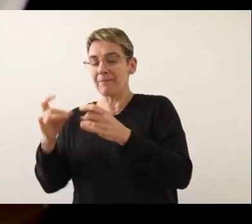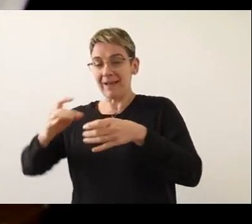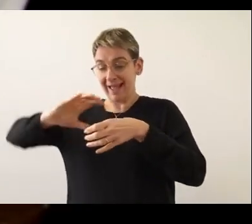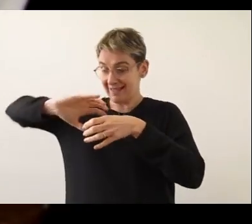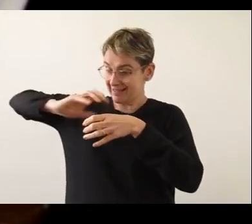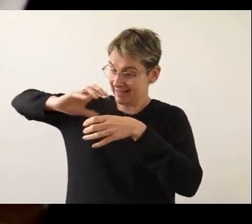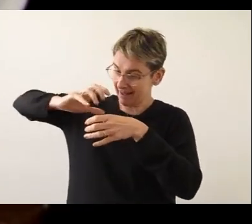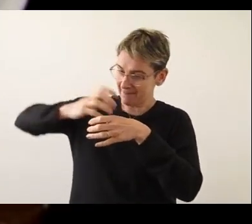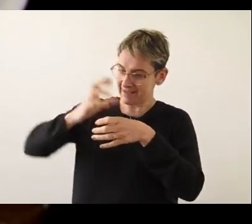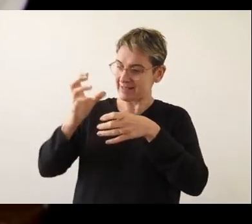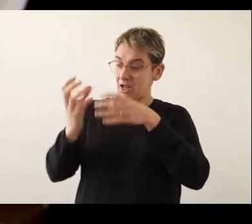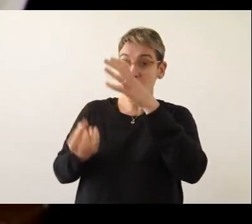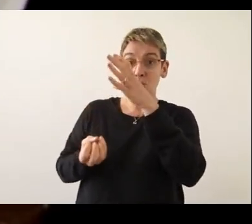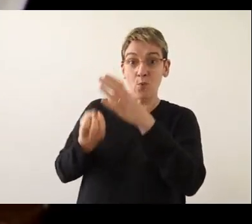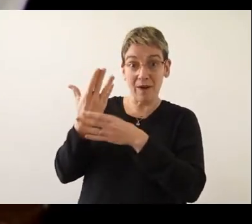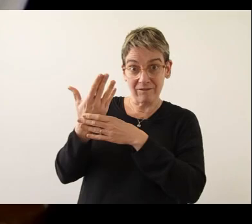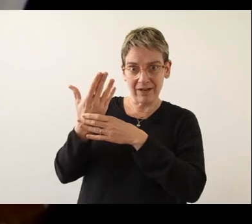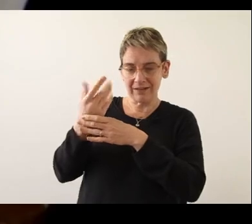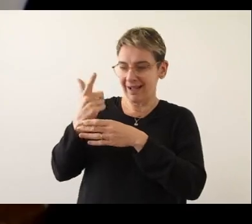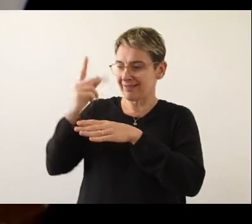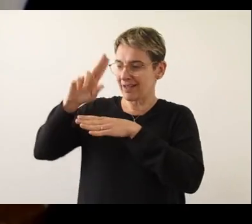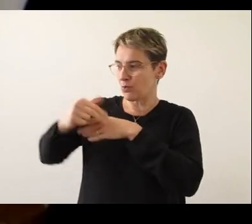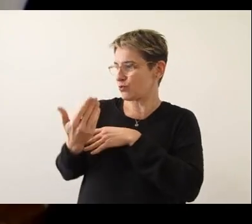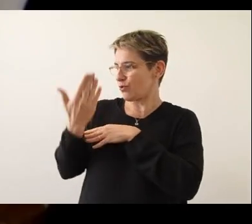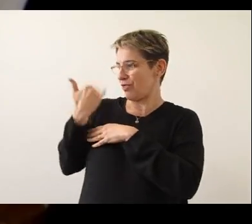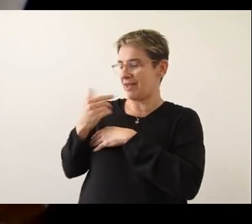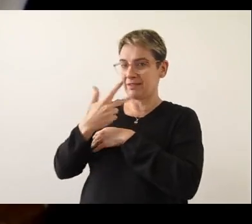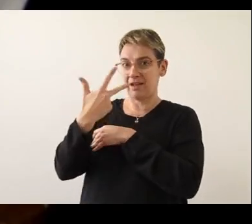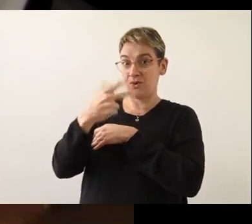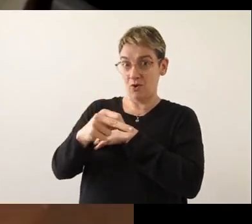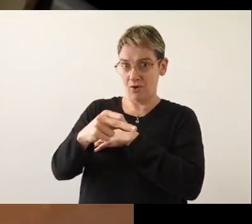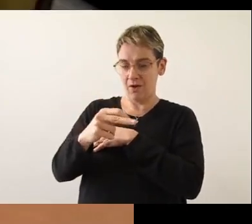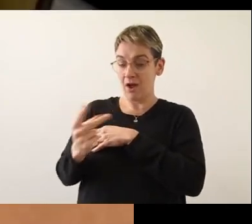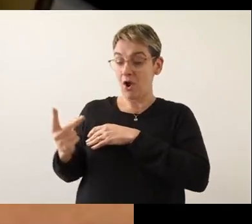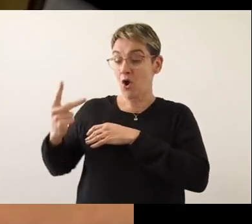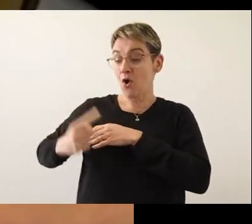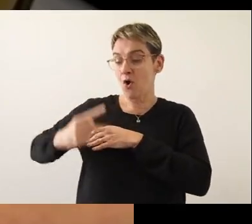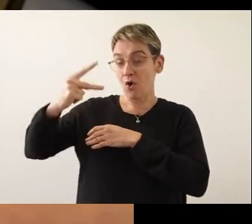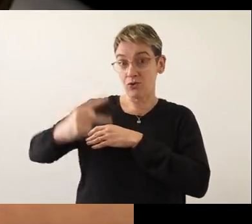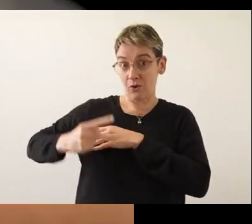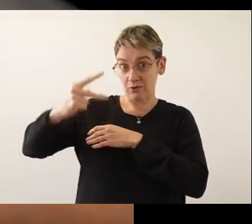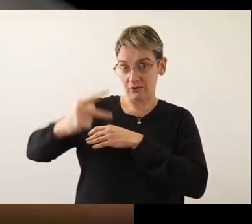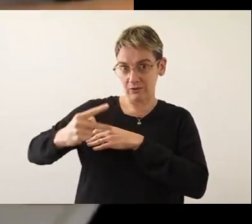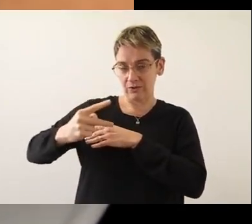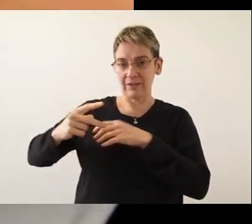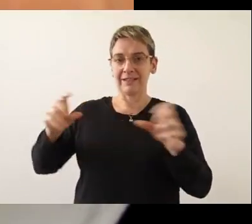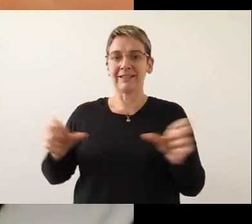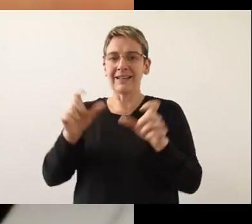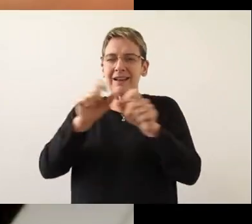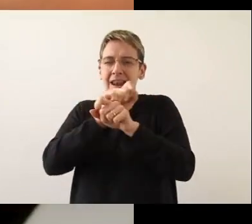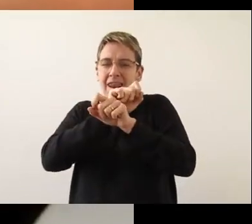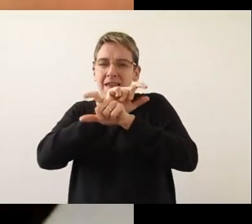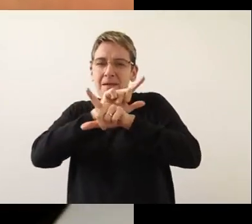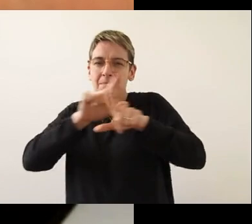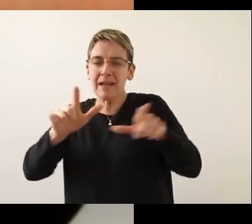Las tapas deben ser nuevas, sin uso anterior. Ambos deben esterilizarse